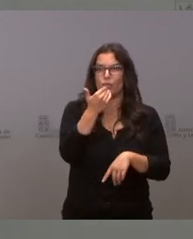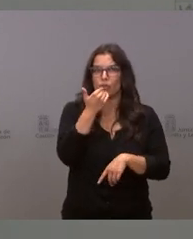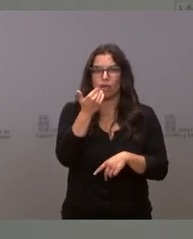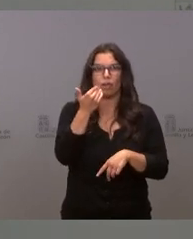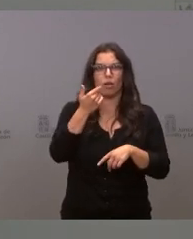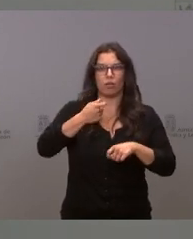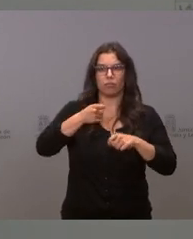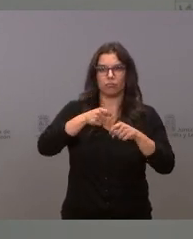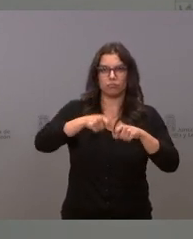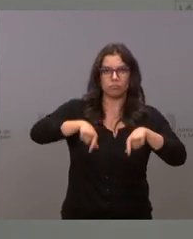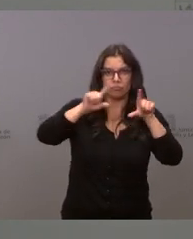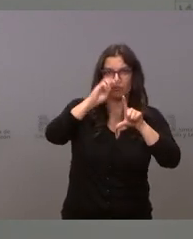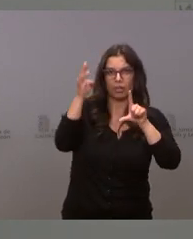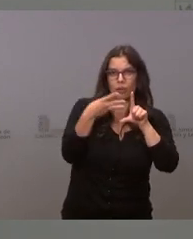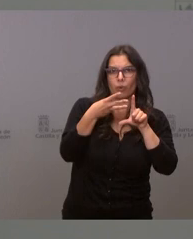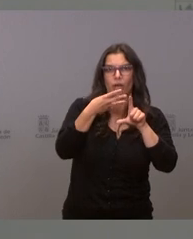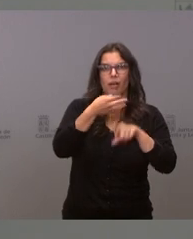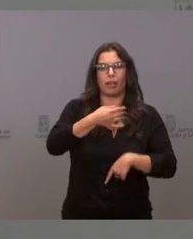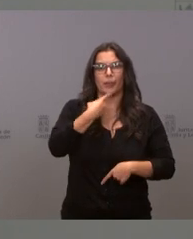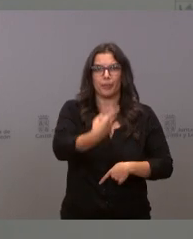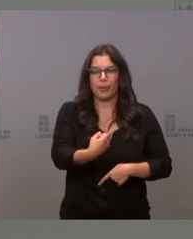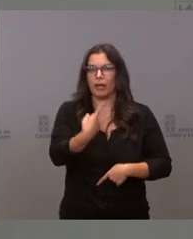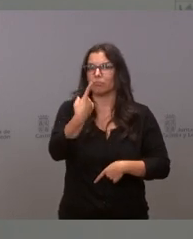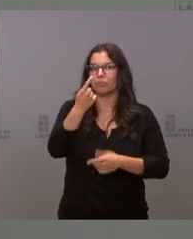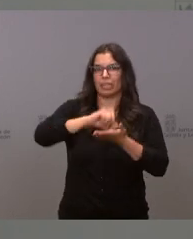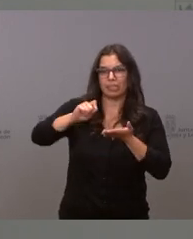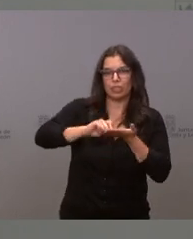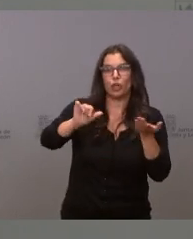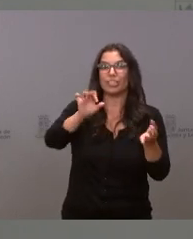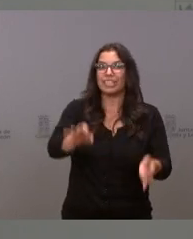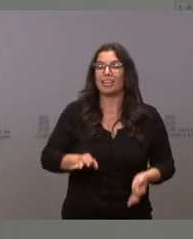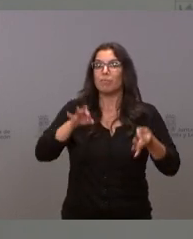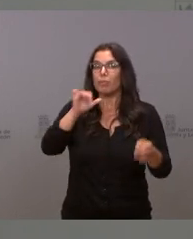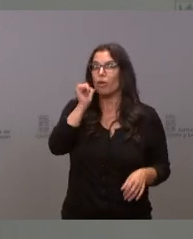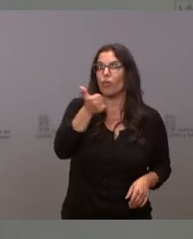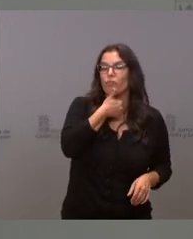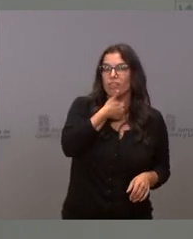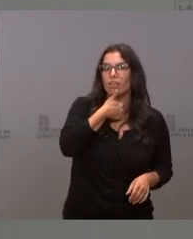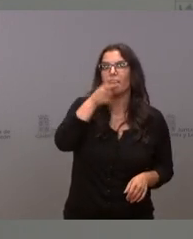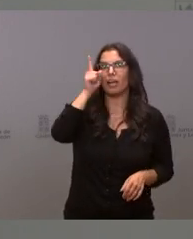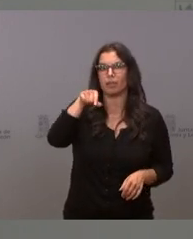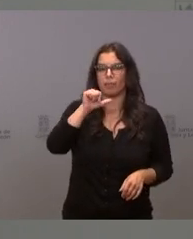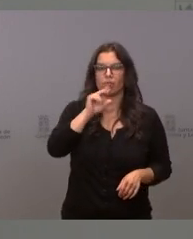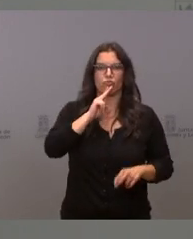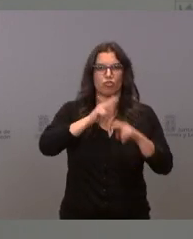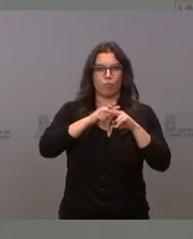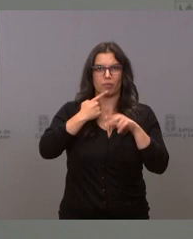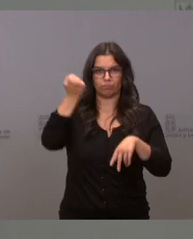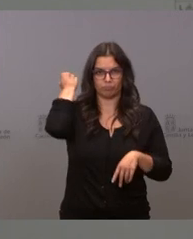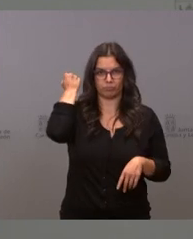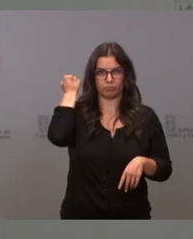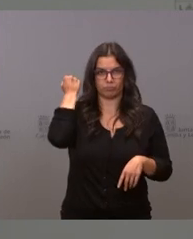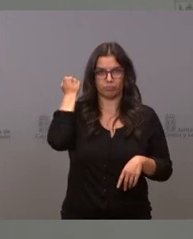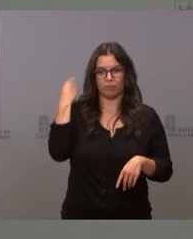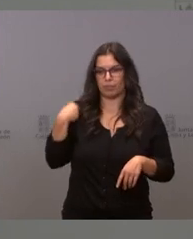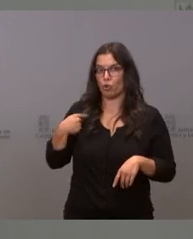plataforma en línea, verbalmente, por escrito, con confidencialidad e incluso con anonimato, incluso desde el